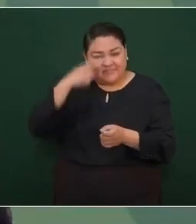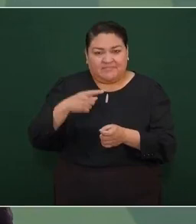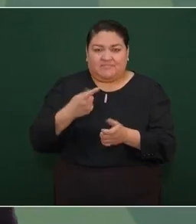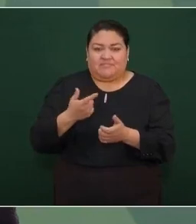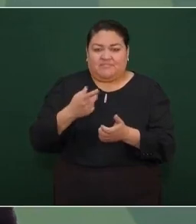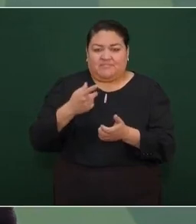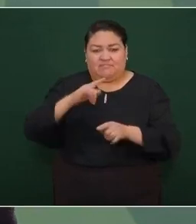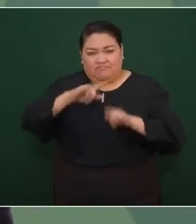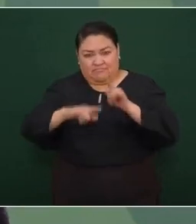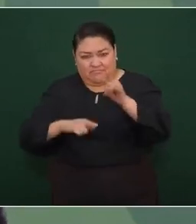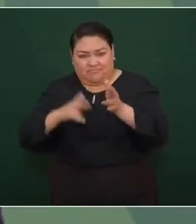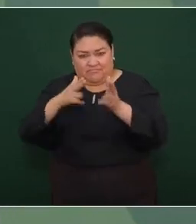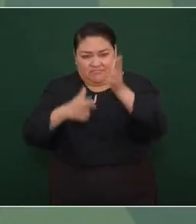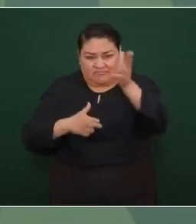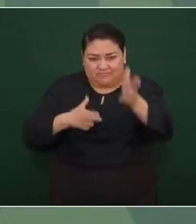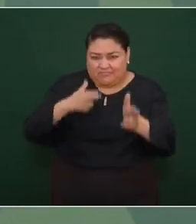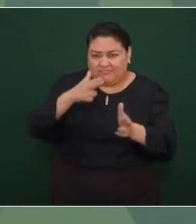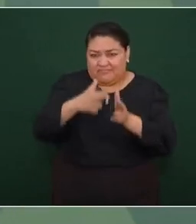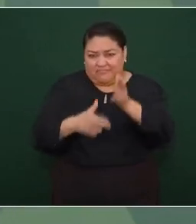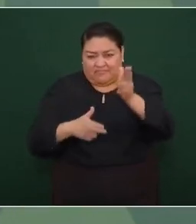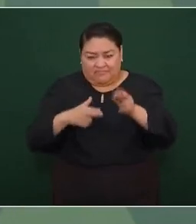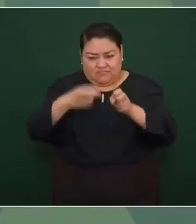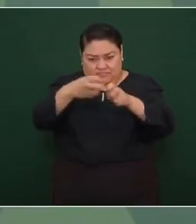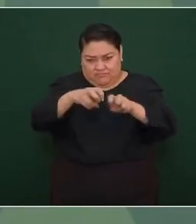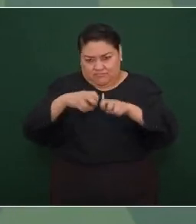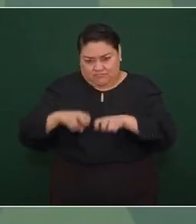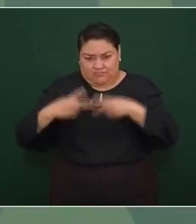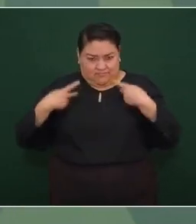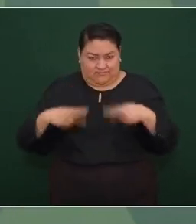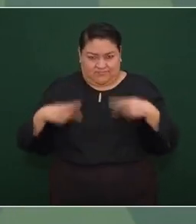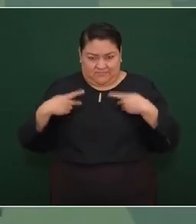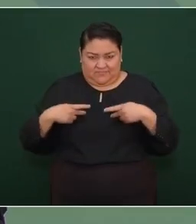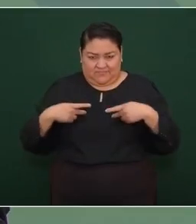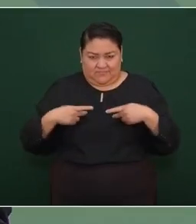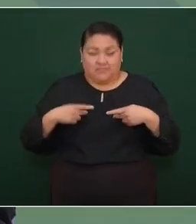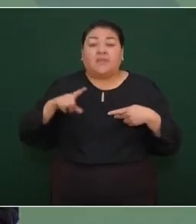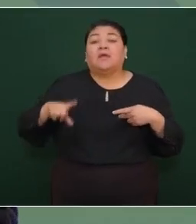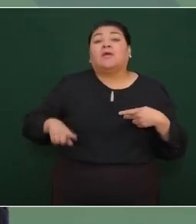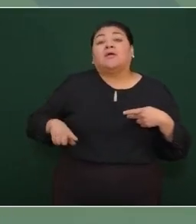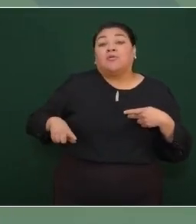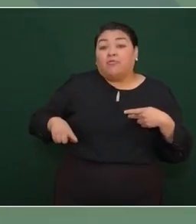en funcionamiento los trenes de pasajeros el Estado